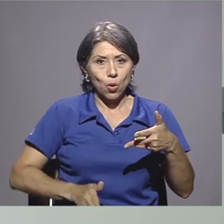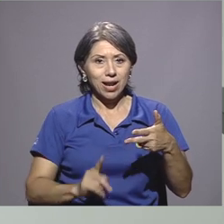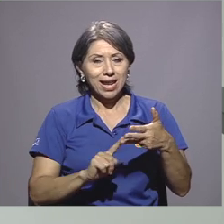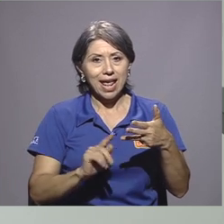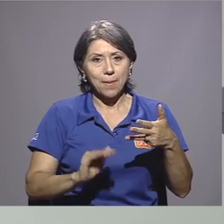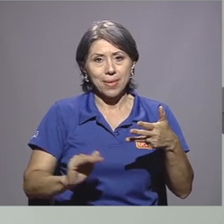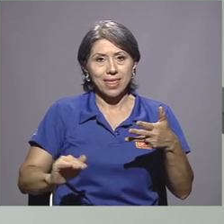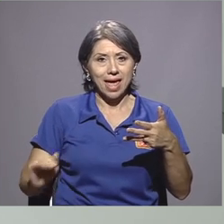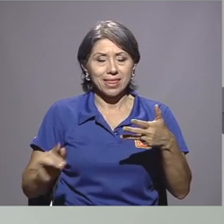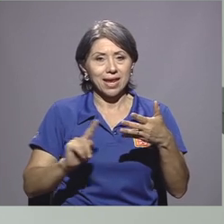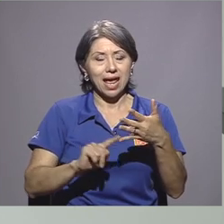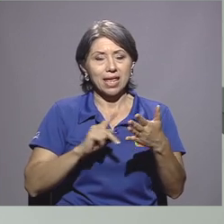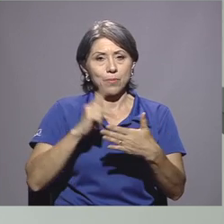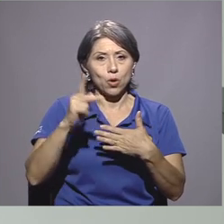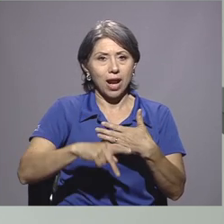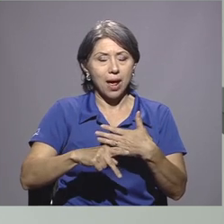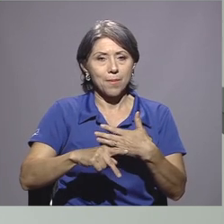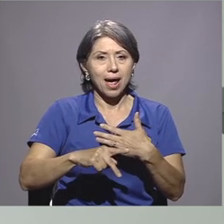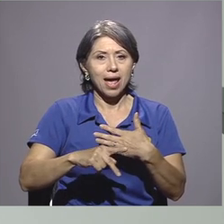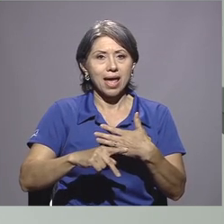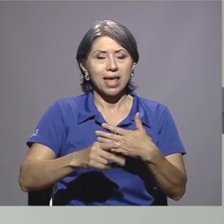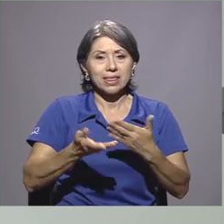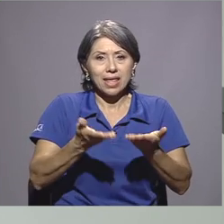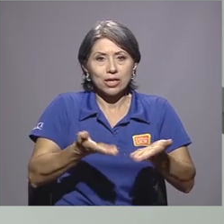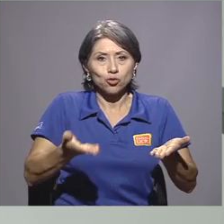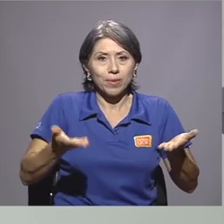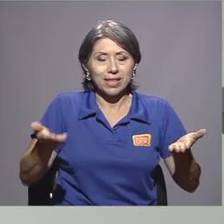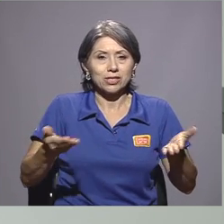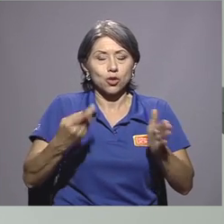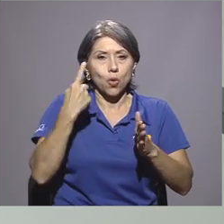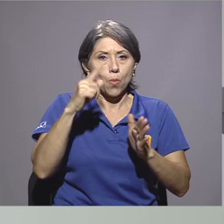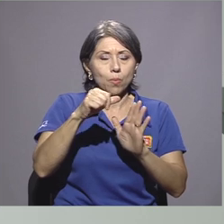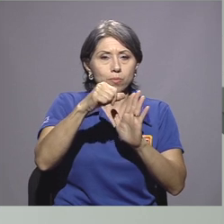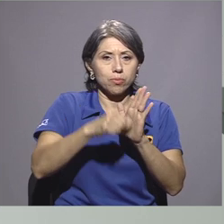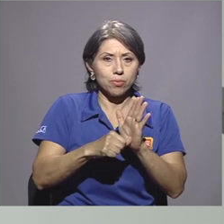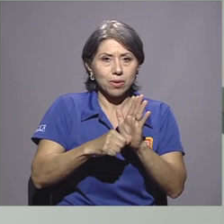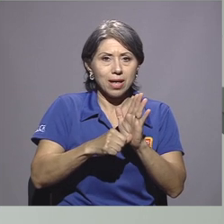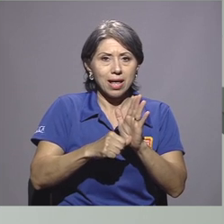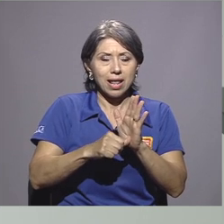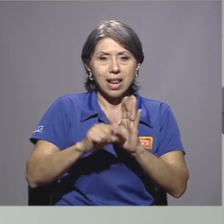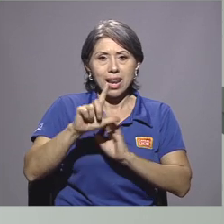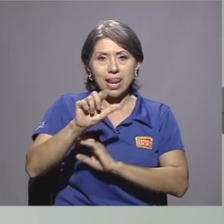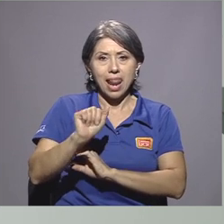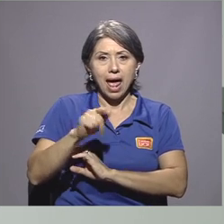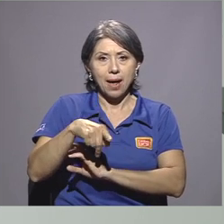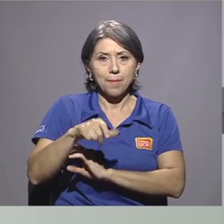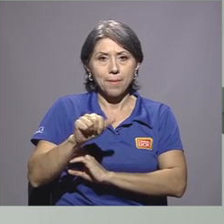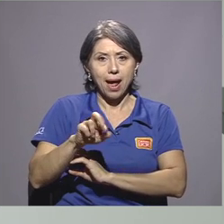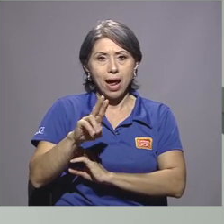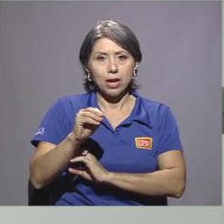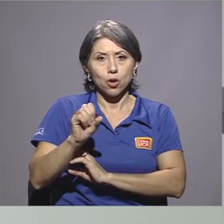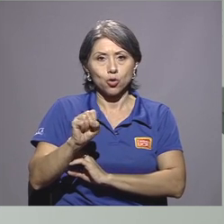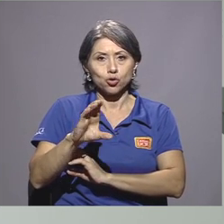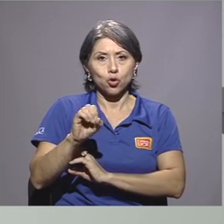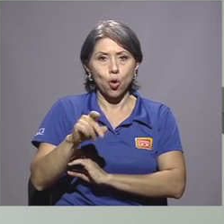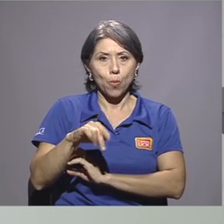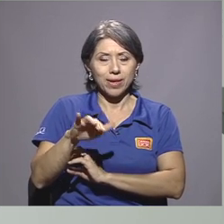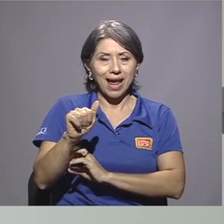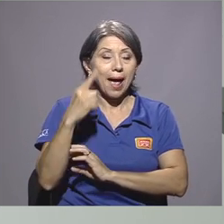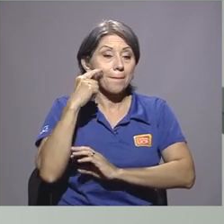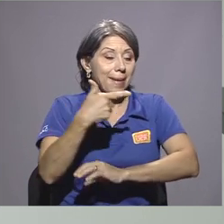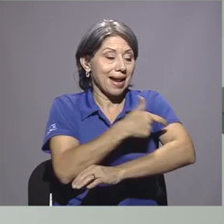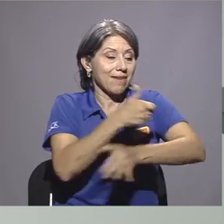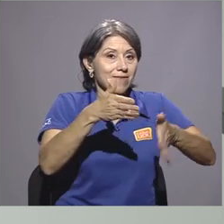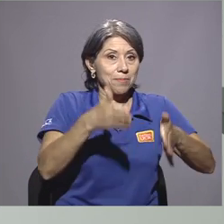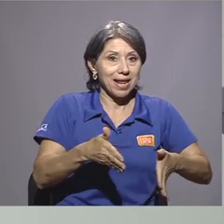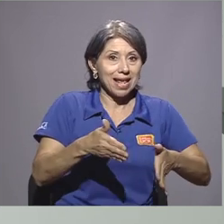también el programa de instrumentación quirúrgica laparoscópica dirigido a enfermeras, instrumentistas